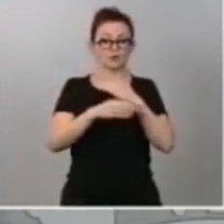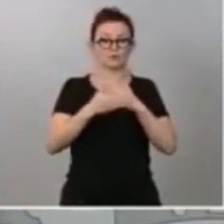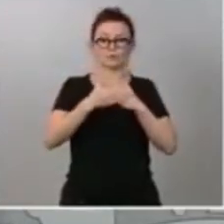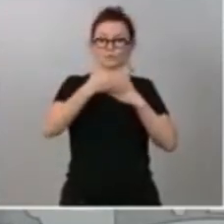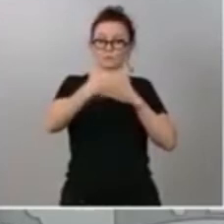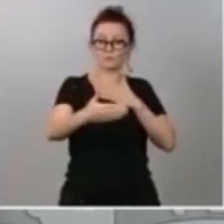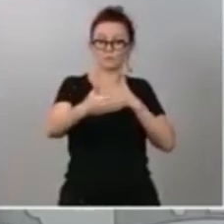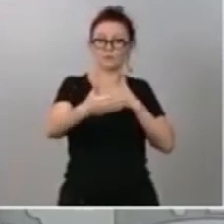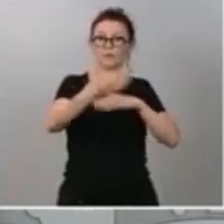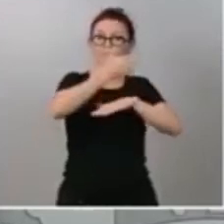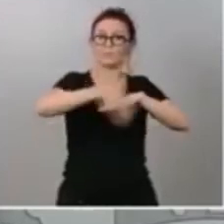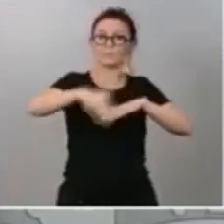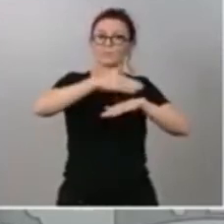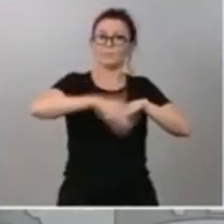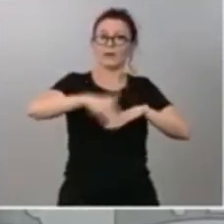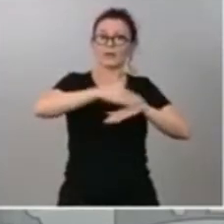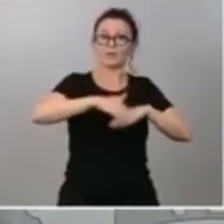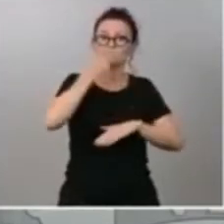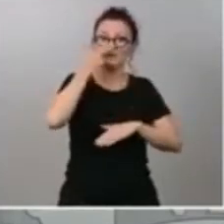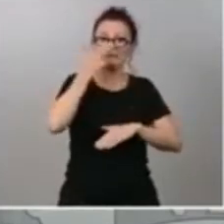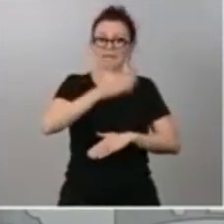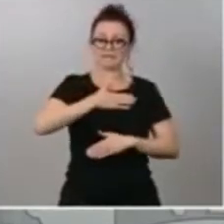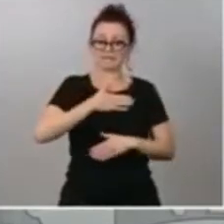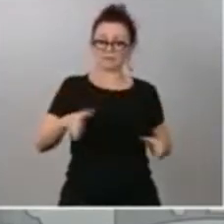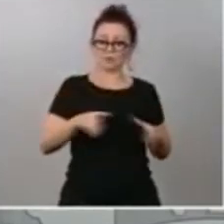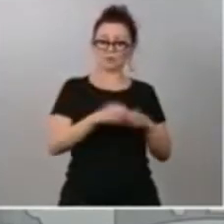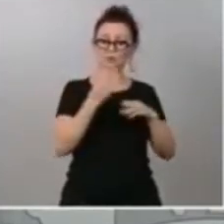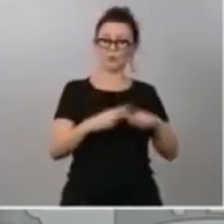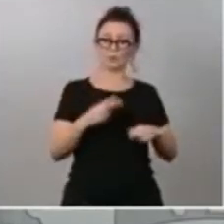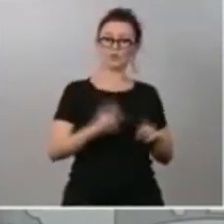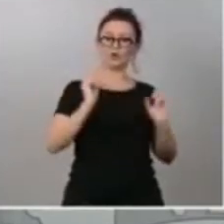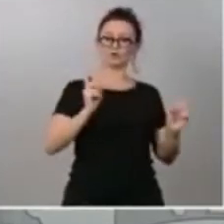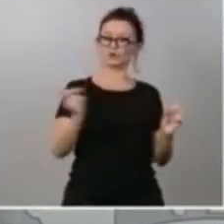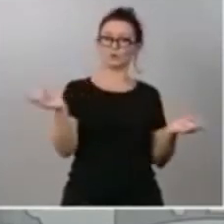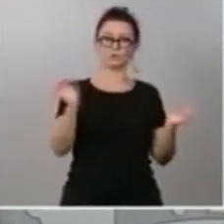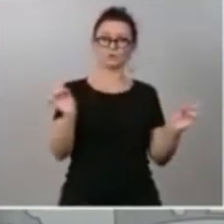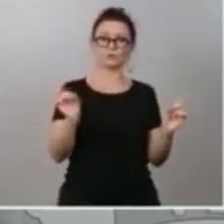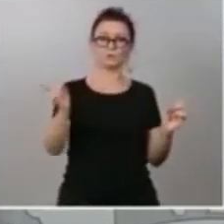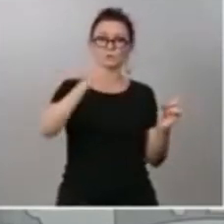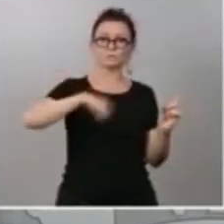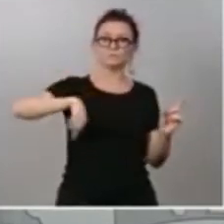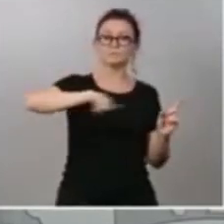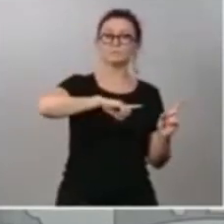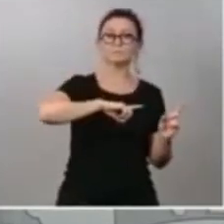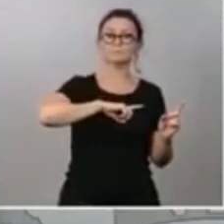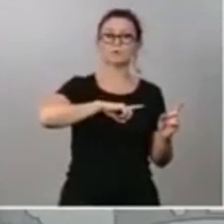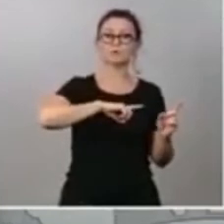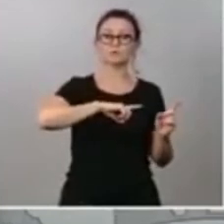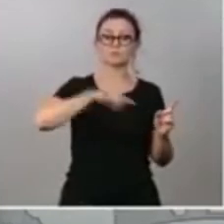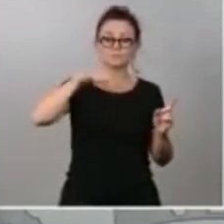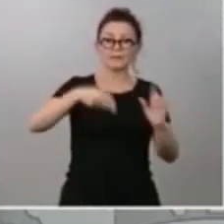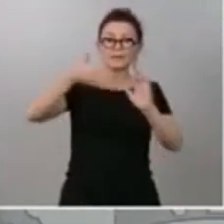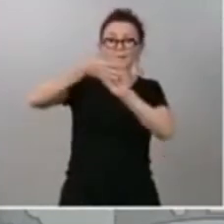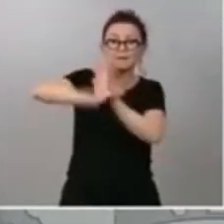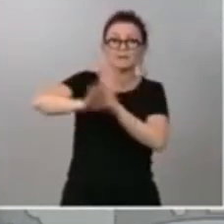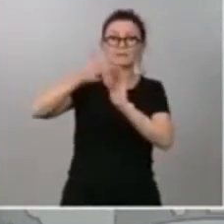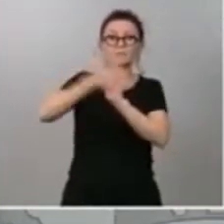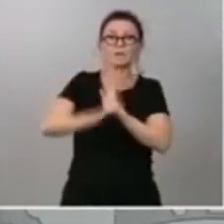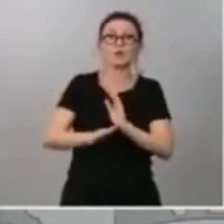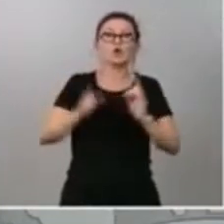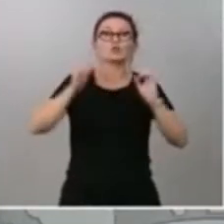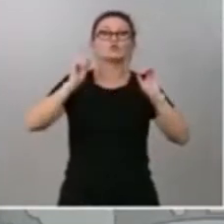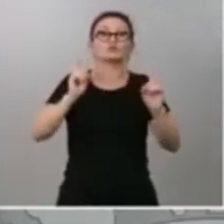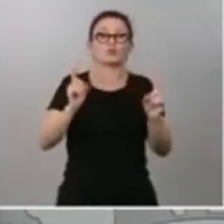partidistas. Muchas de las medidas que hoy desgranamos en esta rendición de cuentas van más allá del marco de la legislatura.